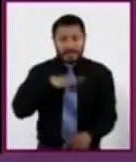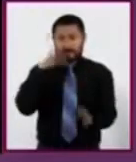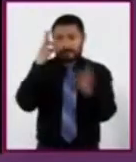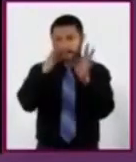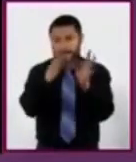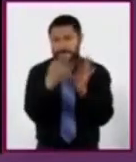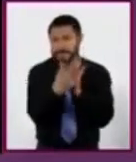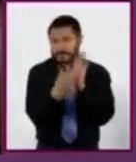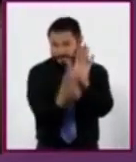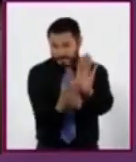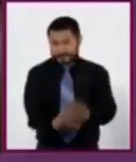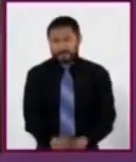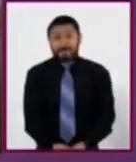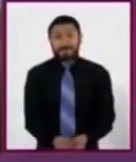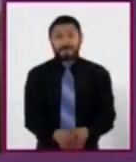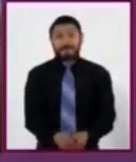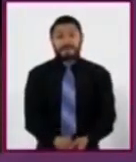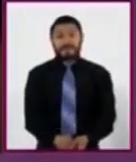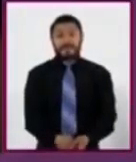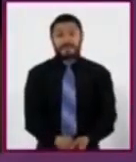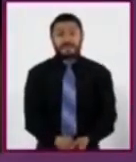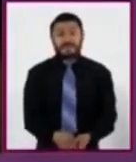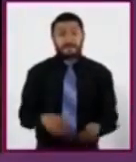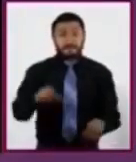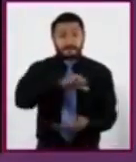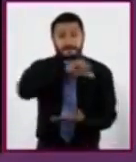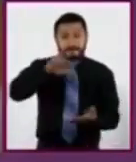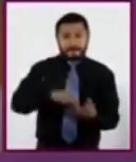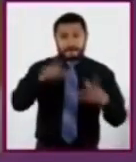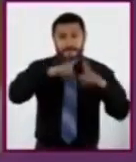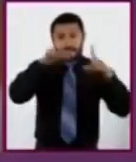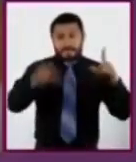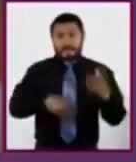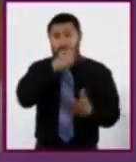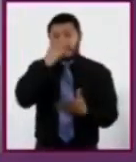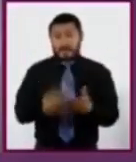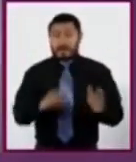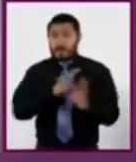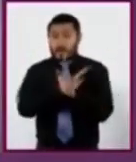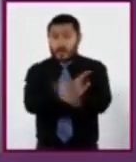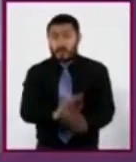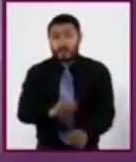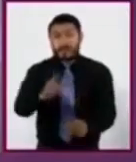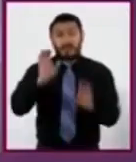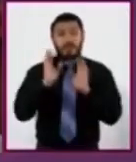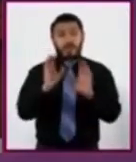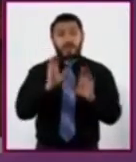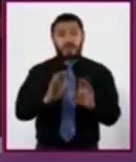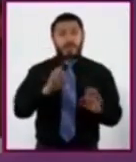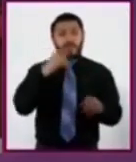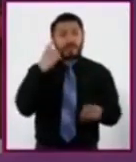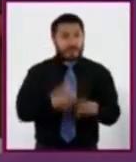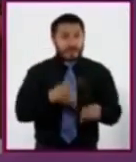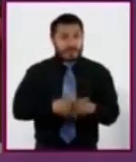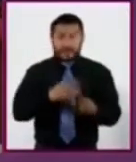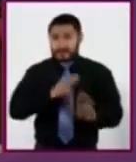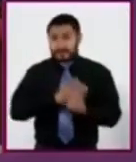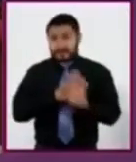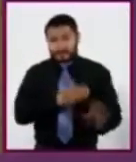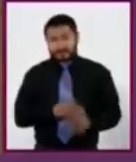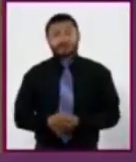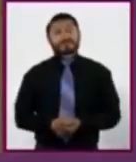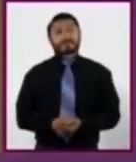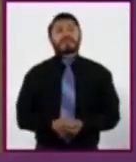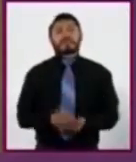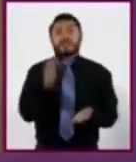funciones. Opera el Centro Nacional de Programas Preventivos y Control de Enfermedades. Brinda apoyo en el